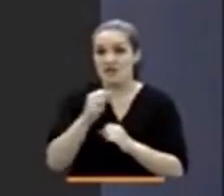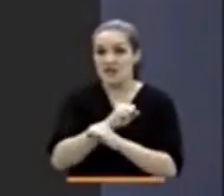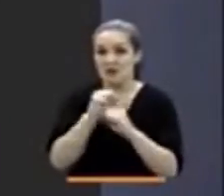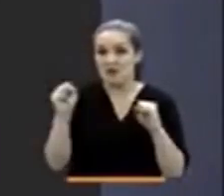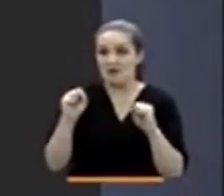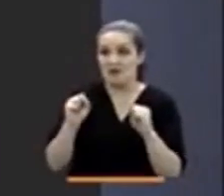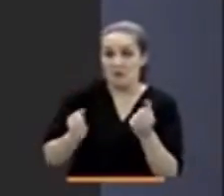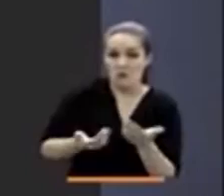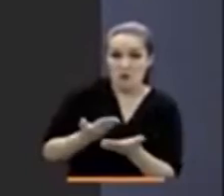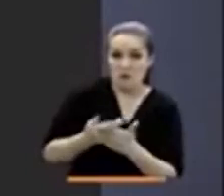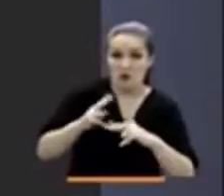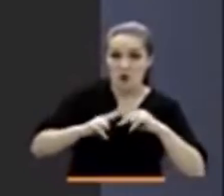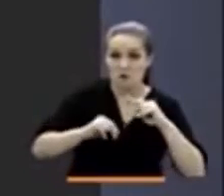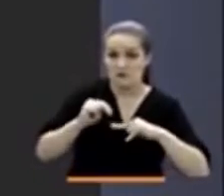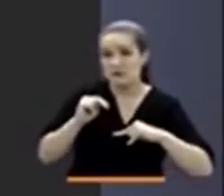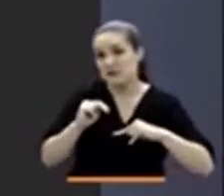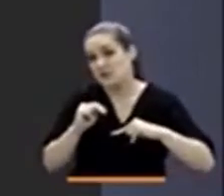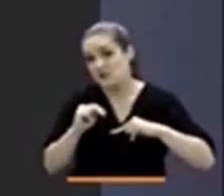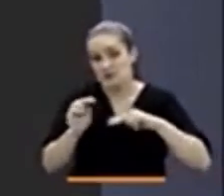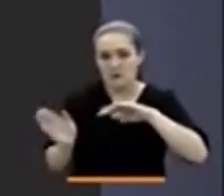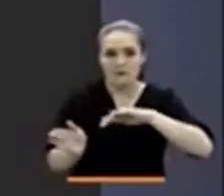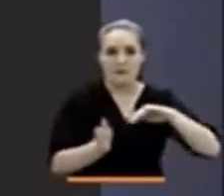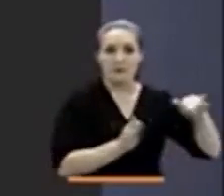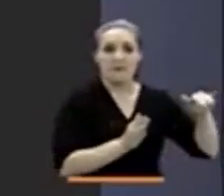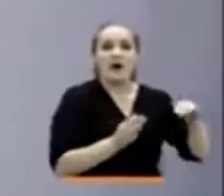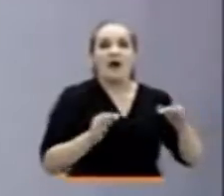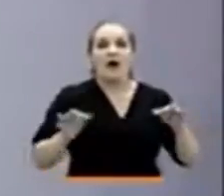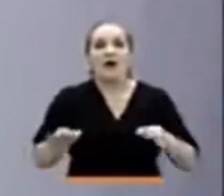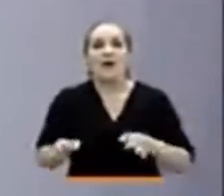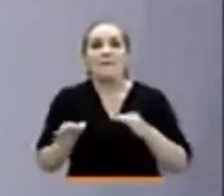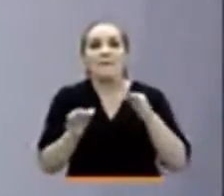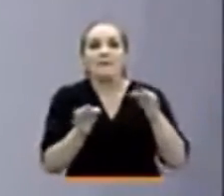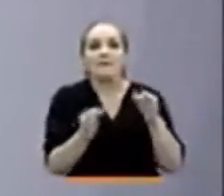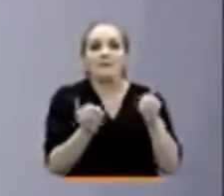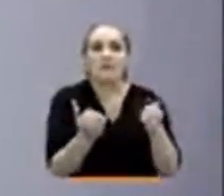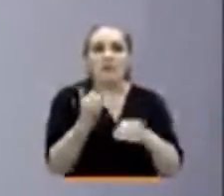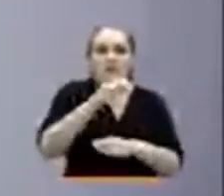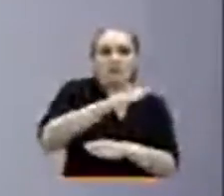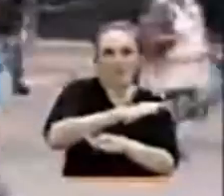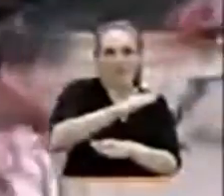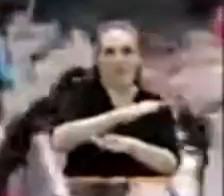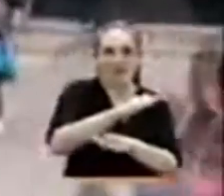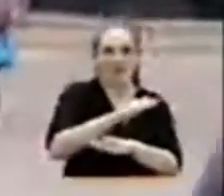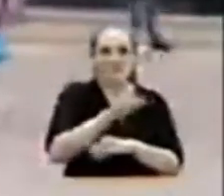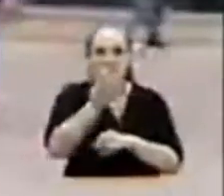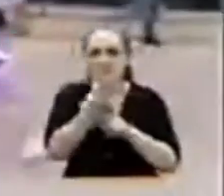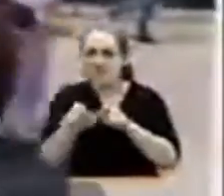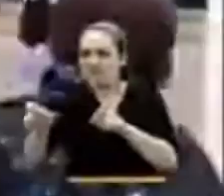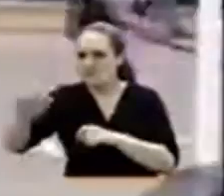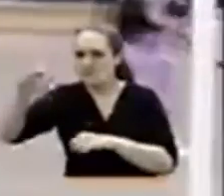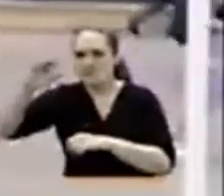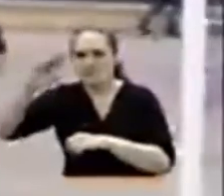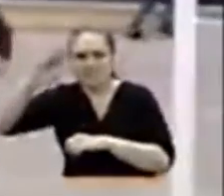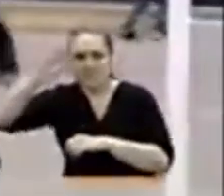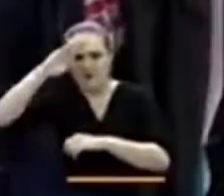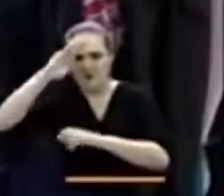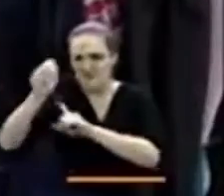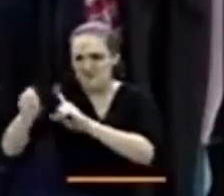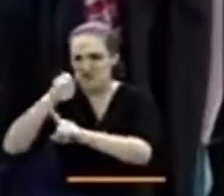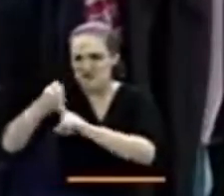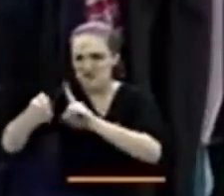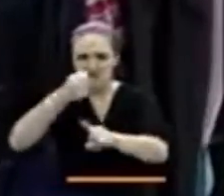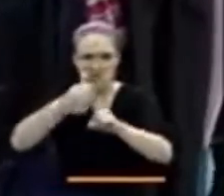Para esta tarde fue aplazada la audiencia contra los indígenas en veras señalados de agredir a policías en las protestas de este miércoles.